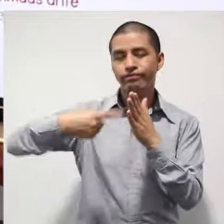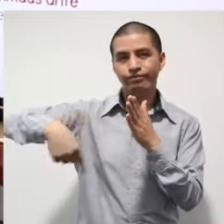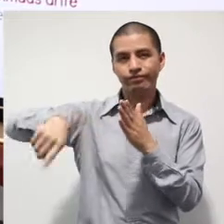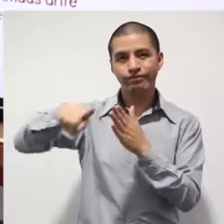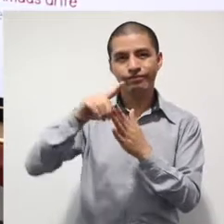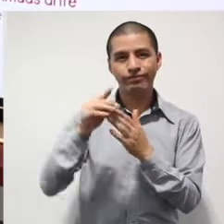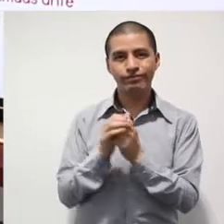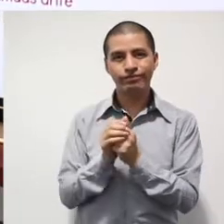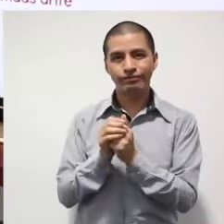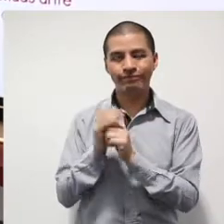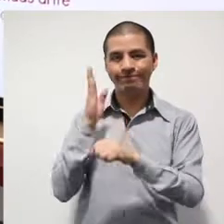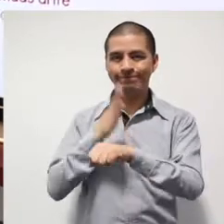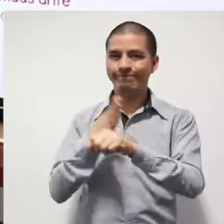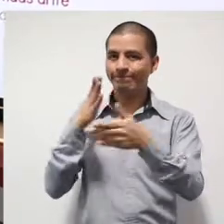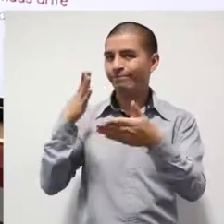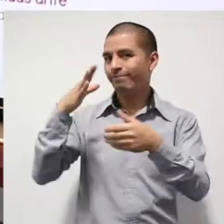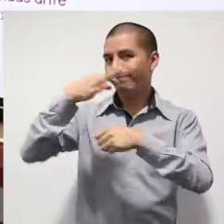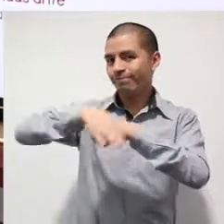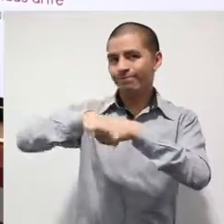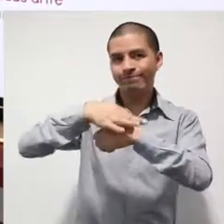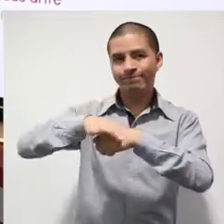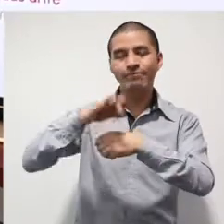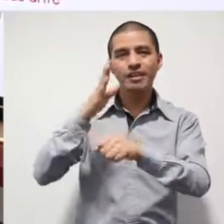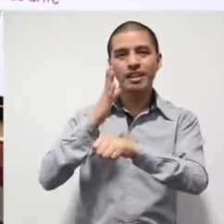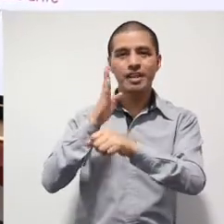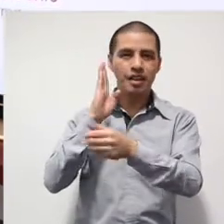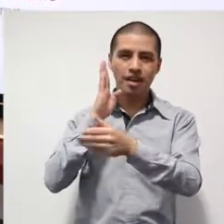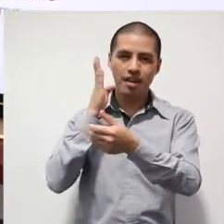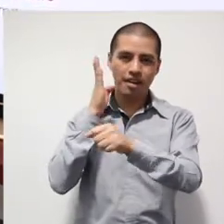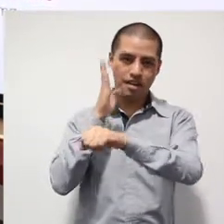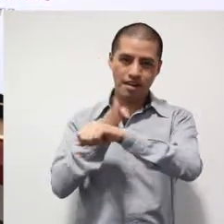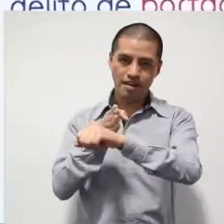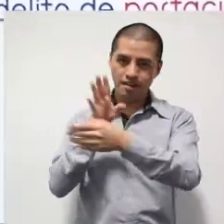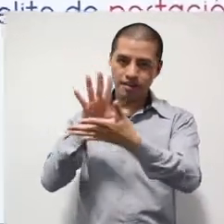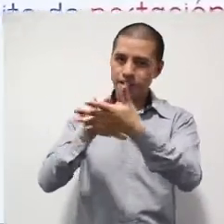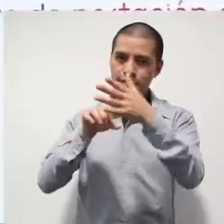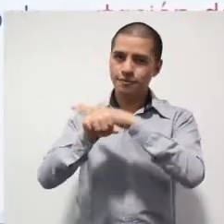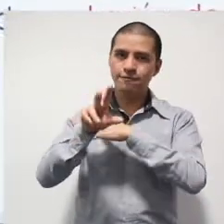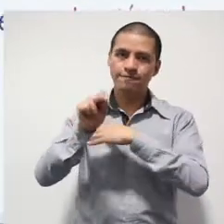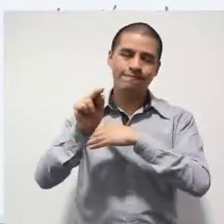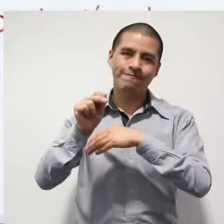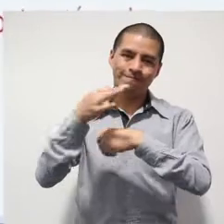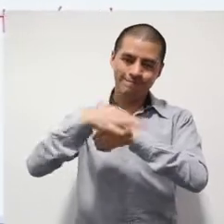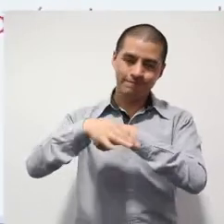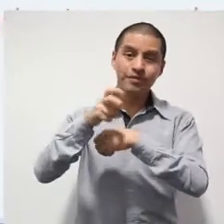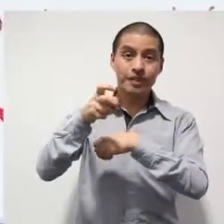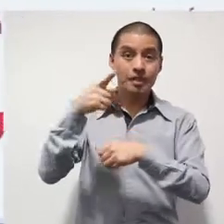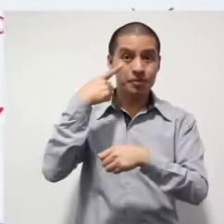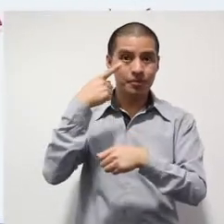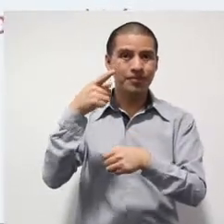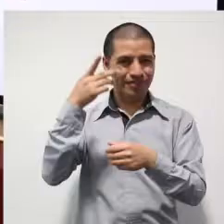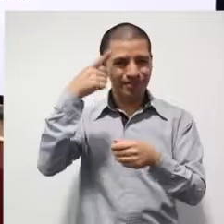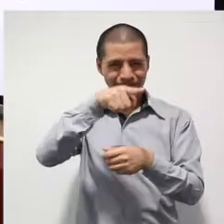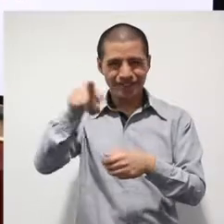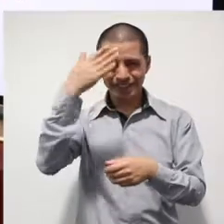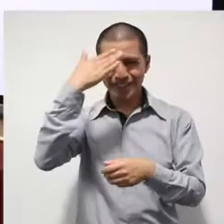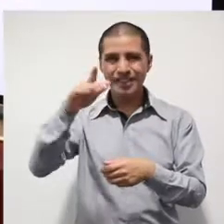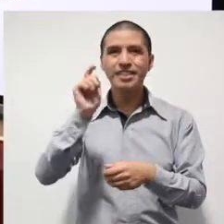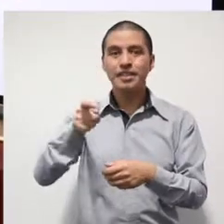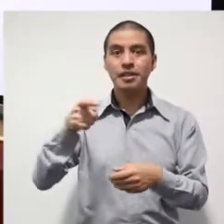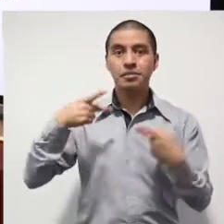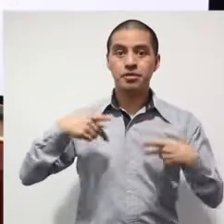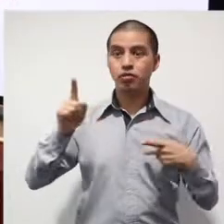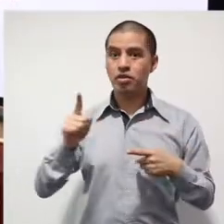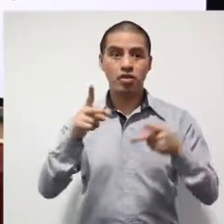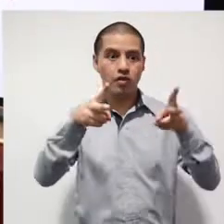esto en prisión preventiva. La gran mayoría sabe que portar un arma de fuego con estas cifras, pues no te